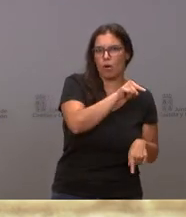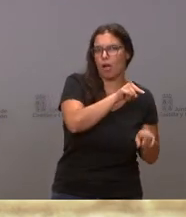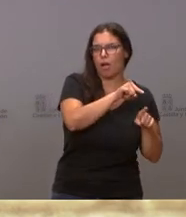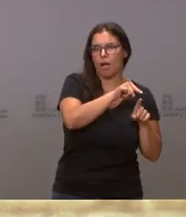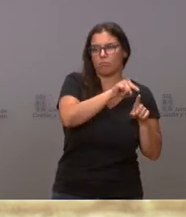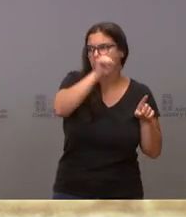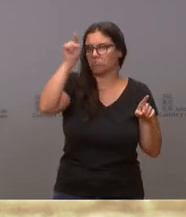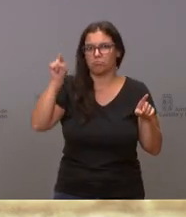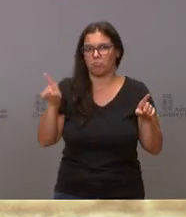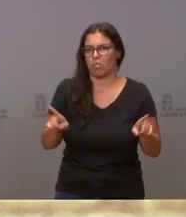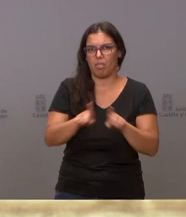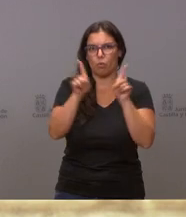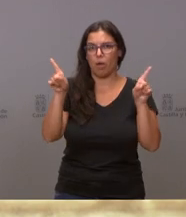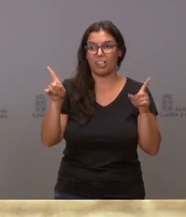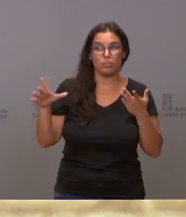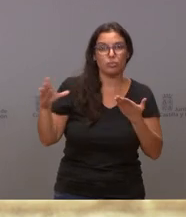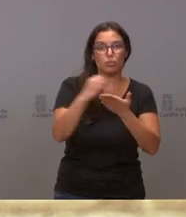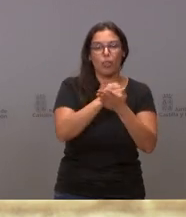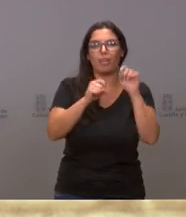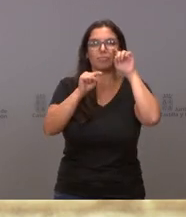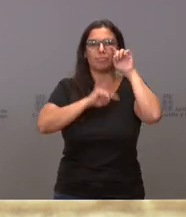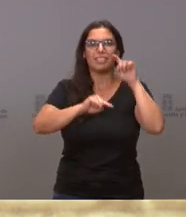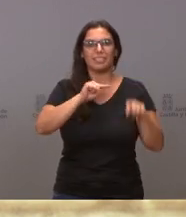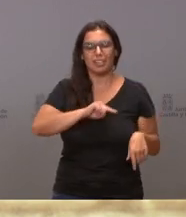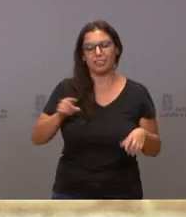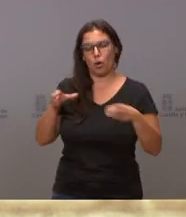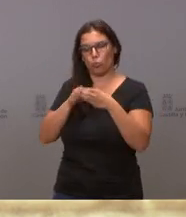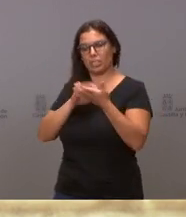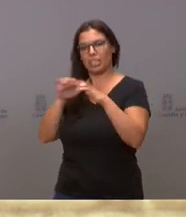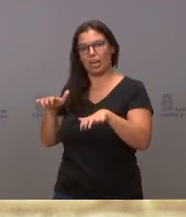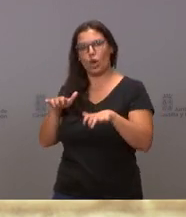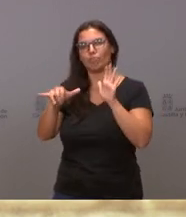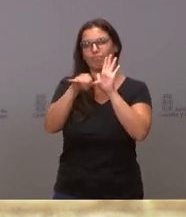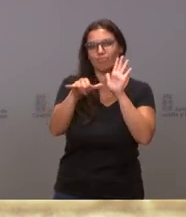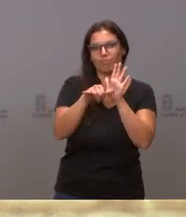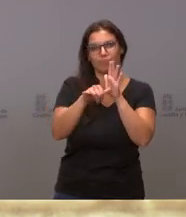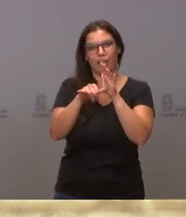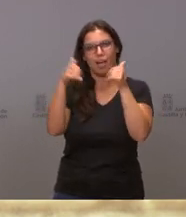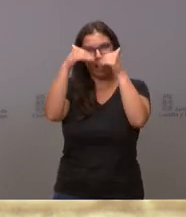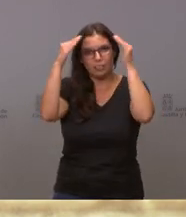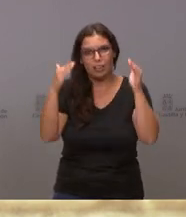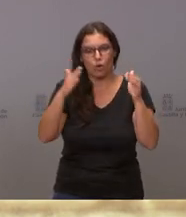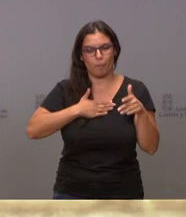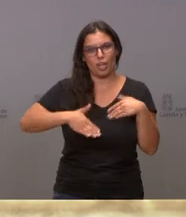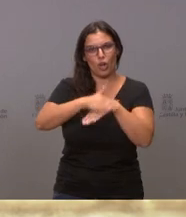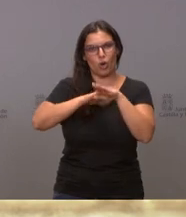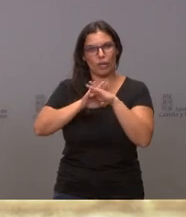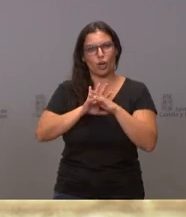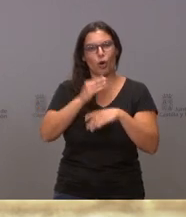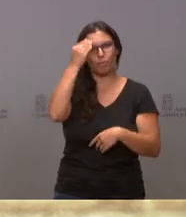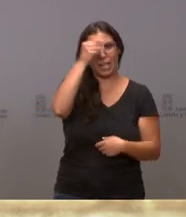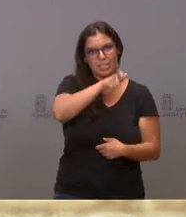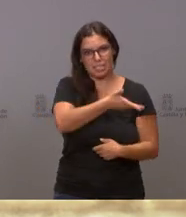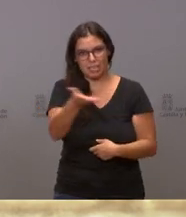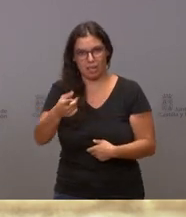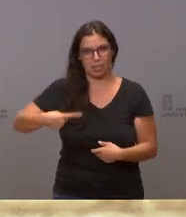vivan en cualquier otra provincia, sientan cercana a la Junta de Castilla y León, sientan cercano a mi Gobierno. Trabajamos